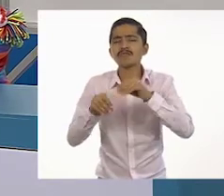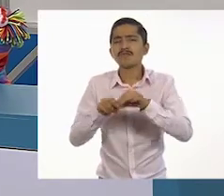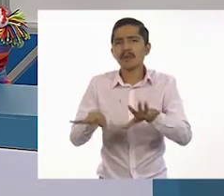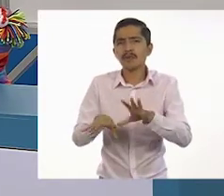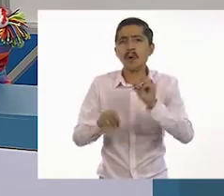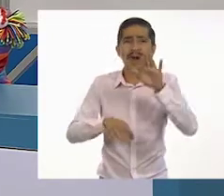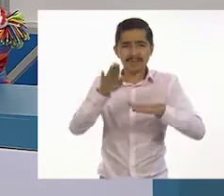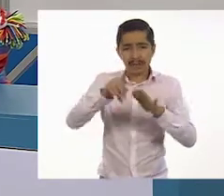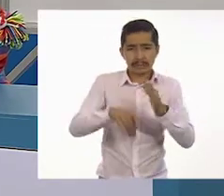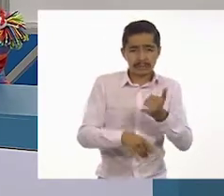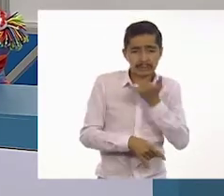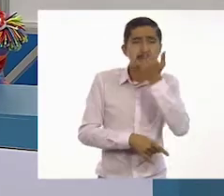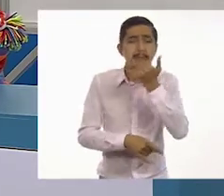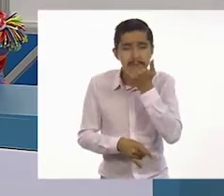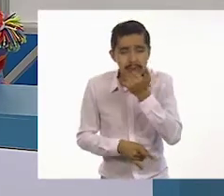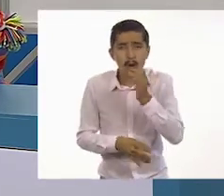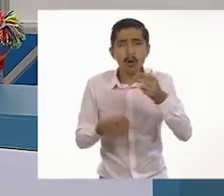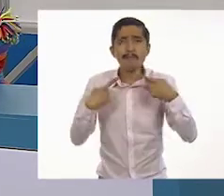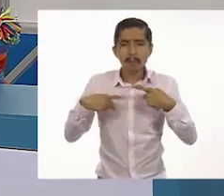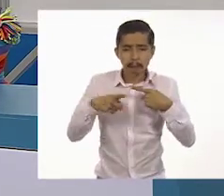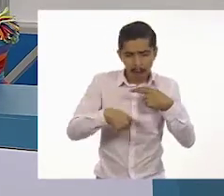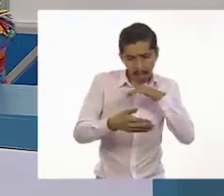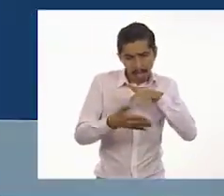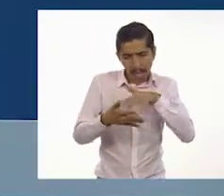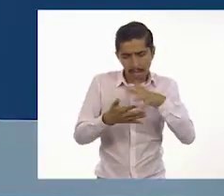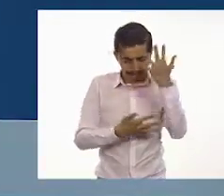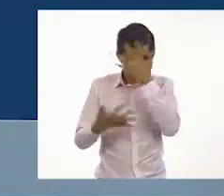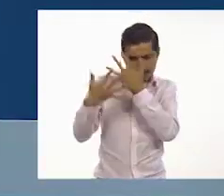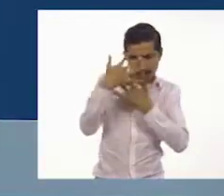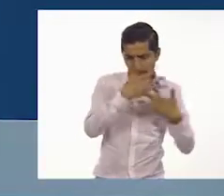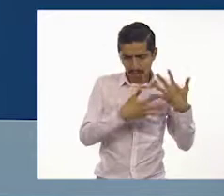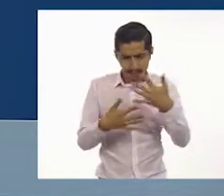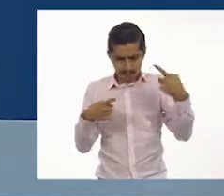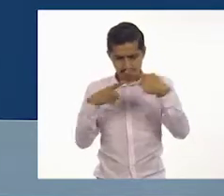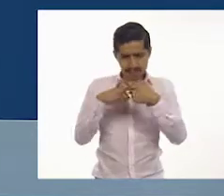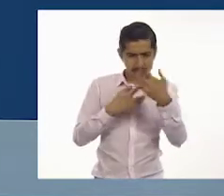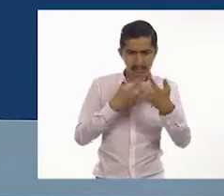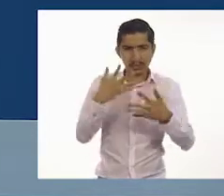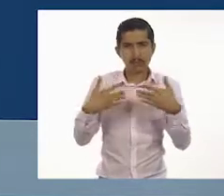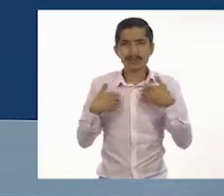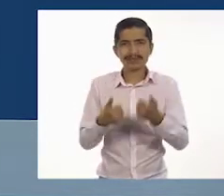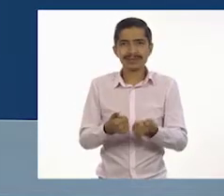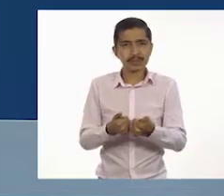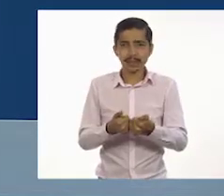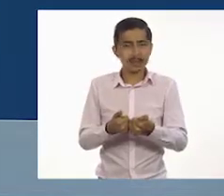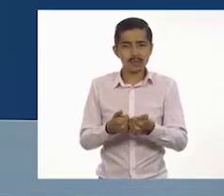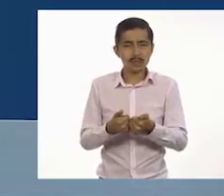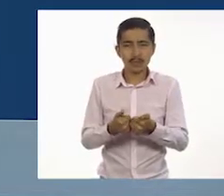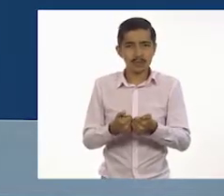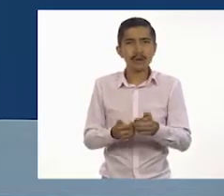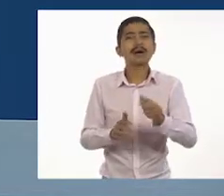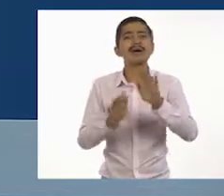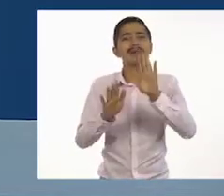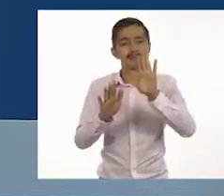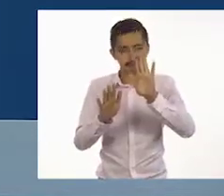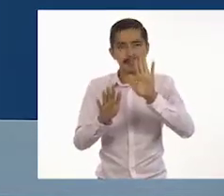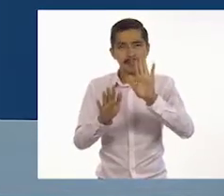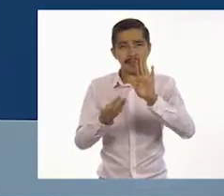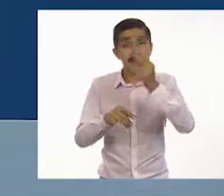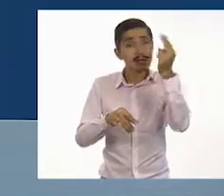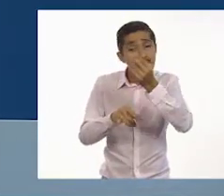o que pueda causar confusión y desconcierto. Sí, profe. Yo creo que sí. La intención es